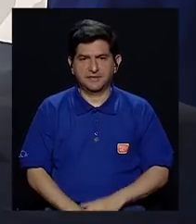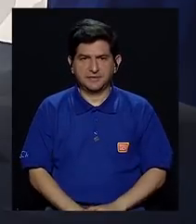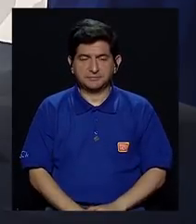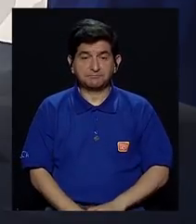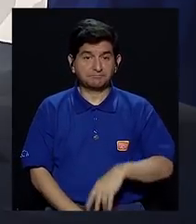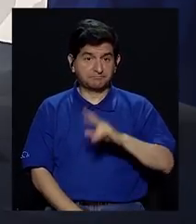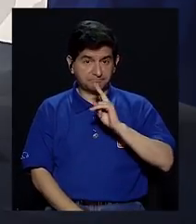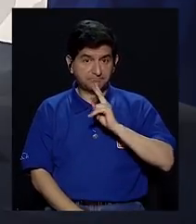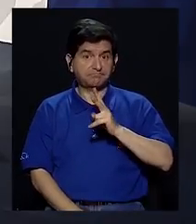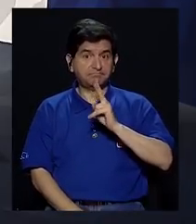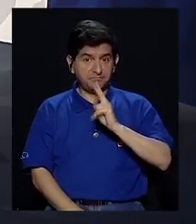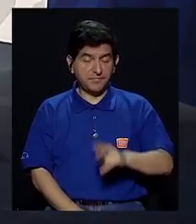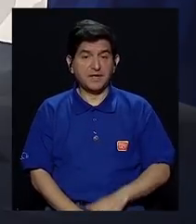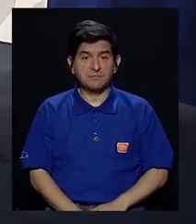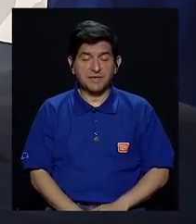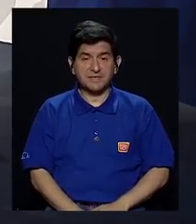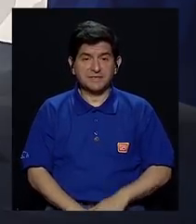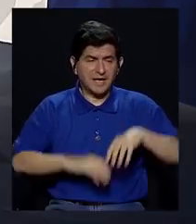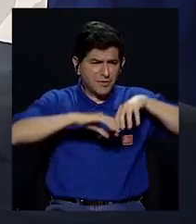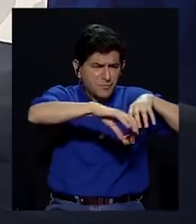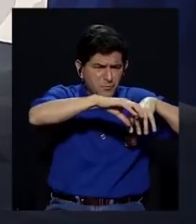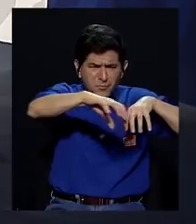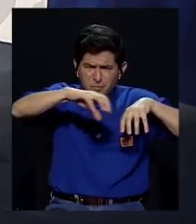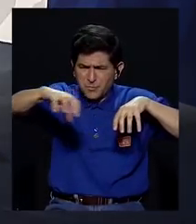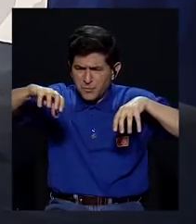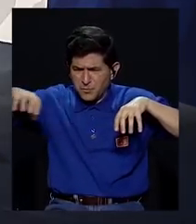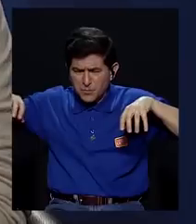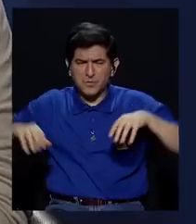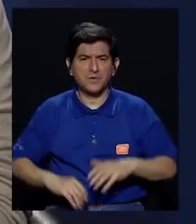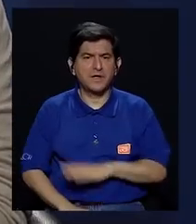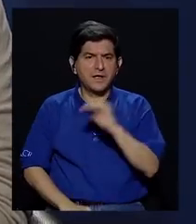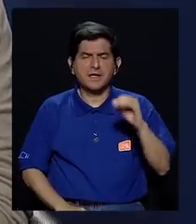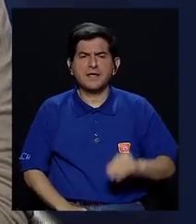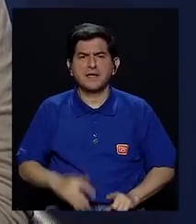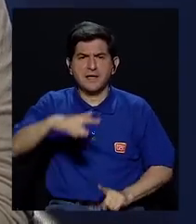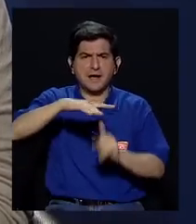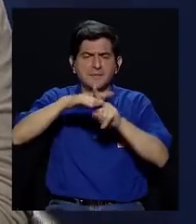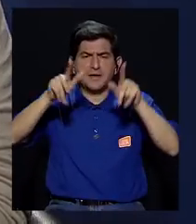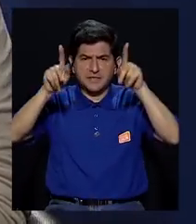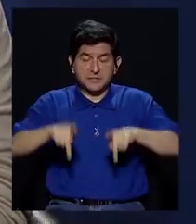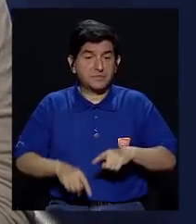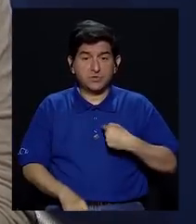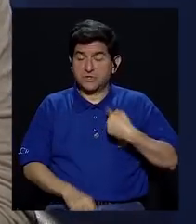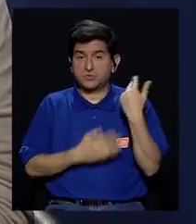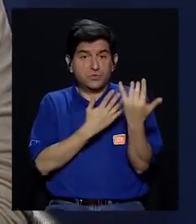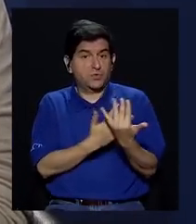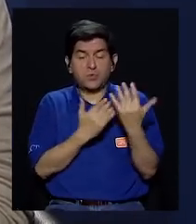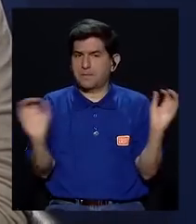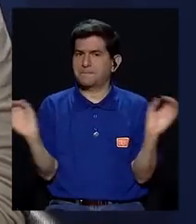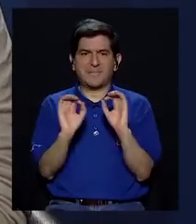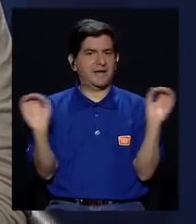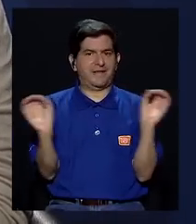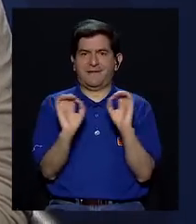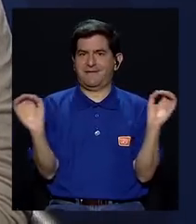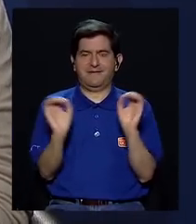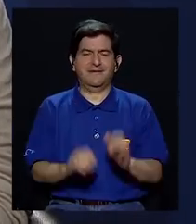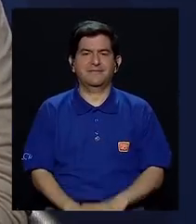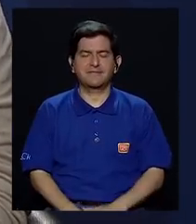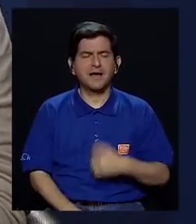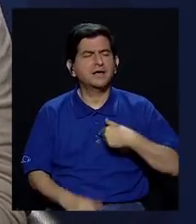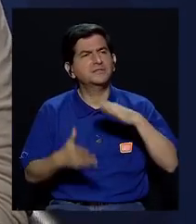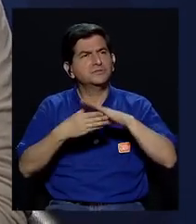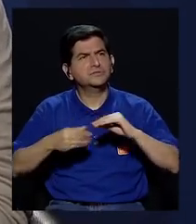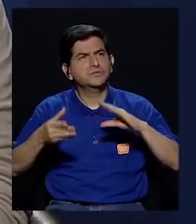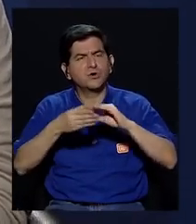a una verdadera atomización y surgen figuras absolutamente inesperadas, absolutamente inesperadas.